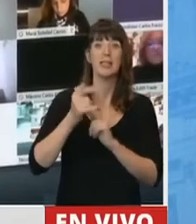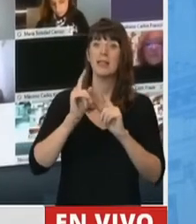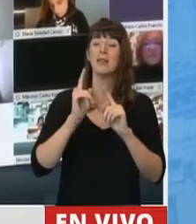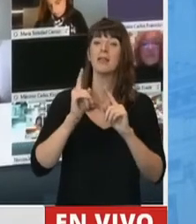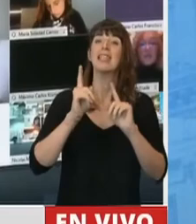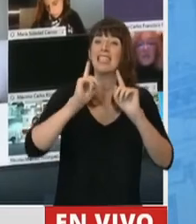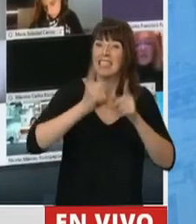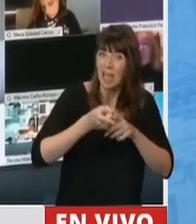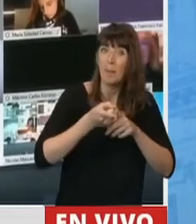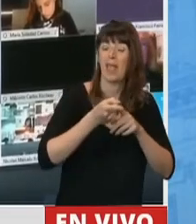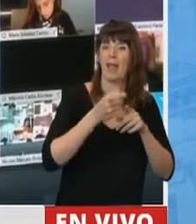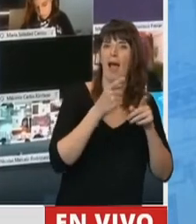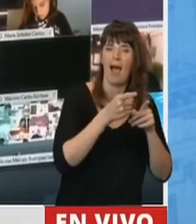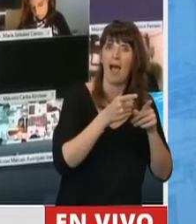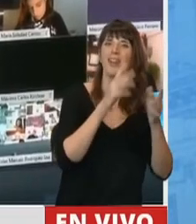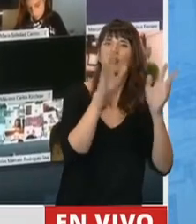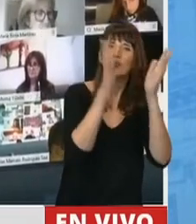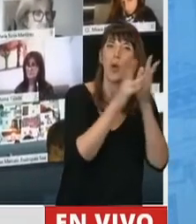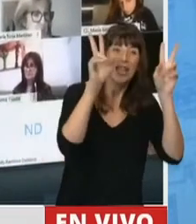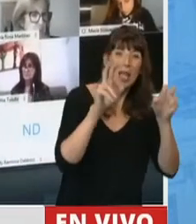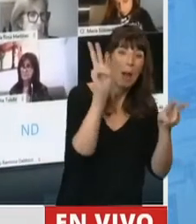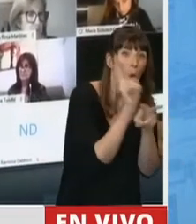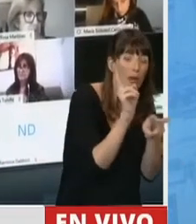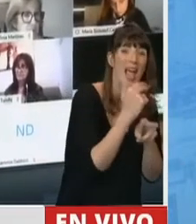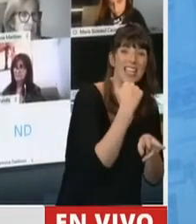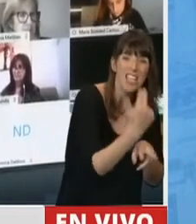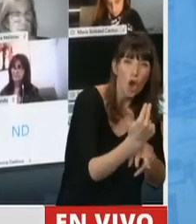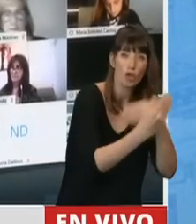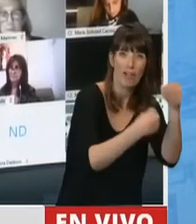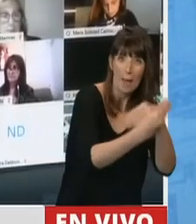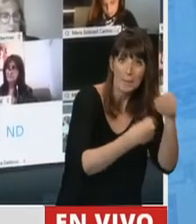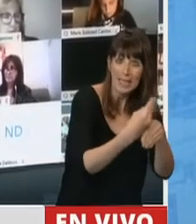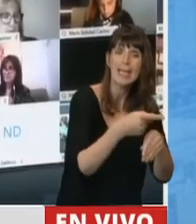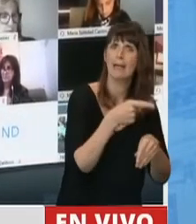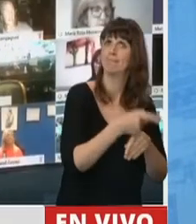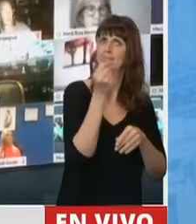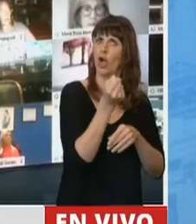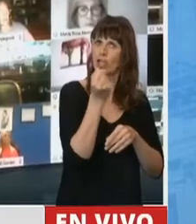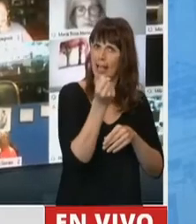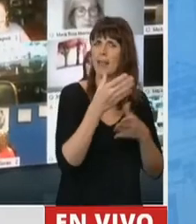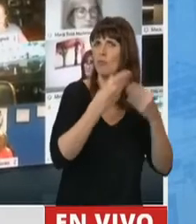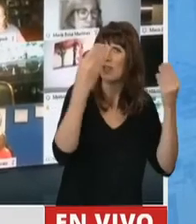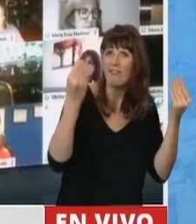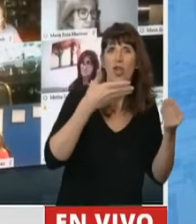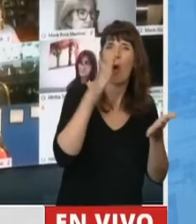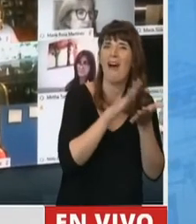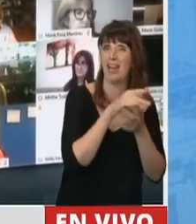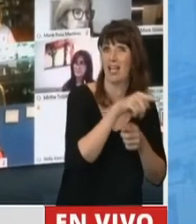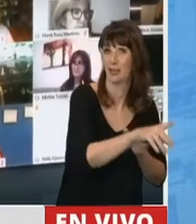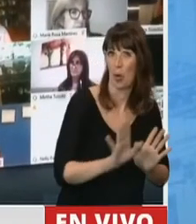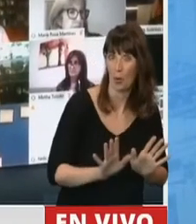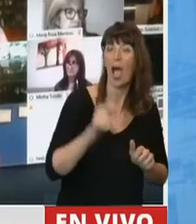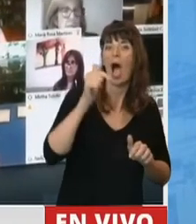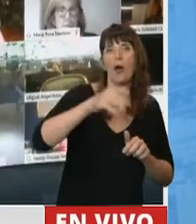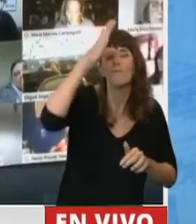cuidado que se empiezan a iluminar porque son un tema complejo, invisibilizado, al que le empezamos a